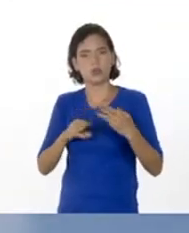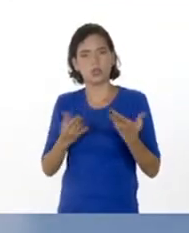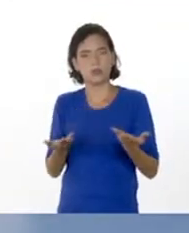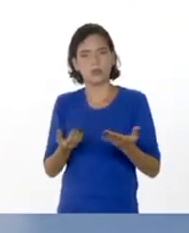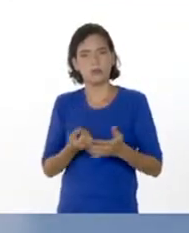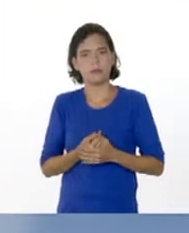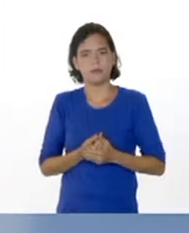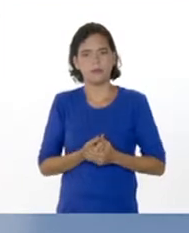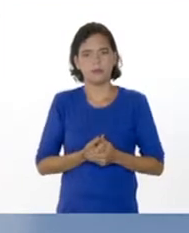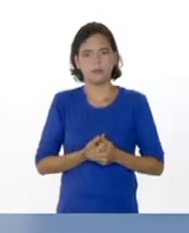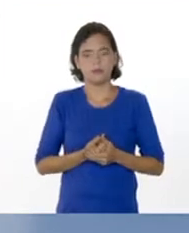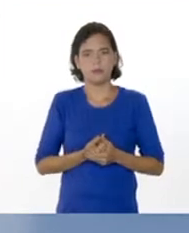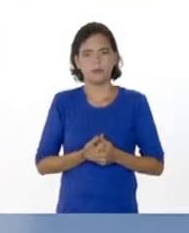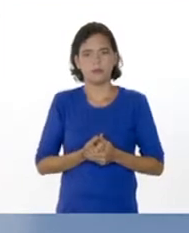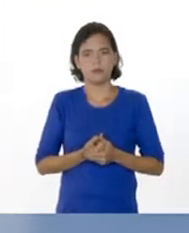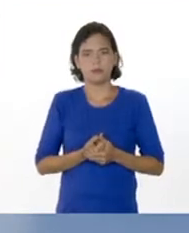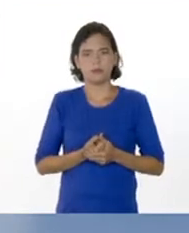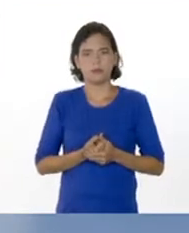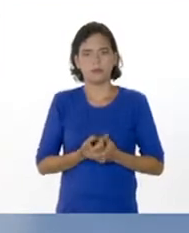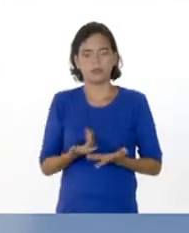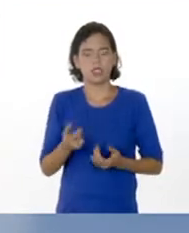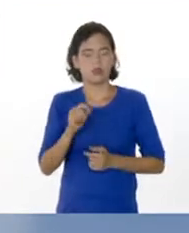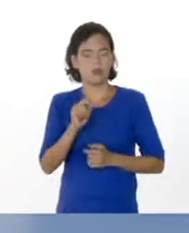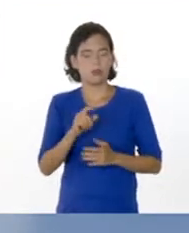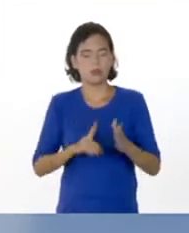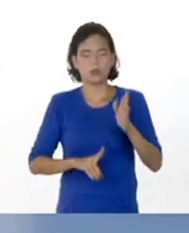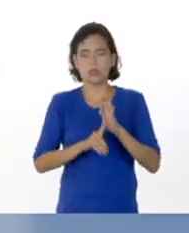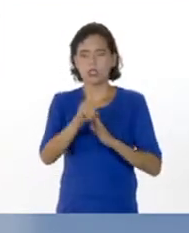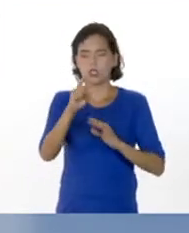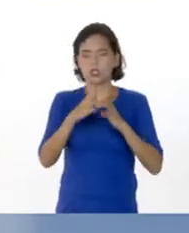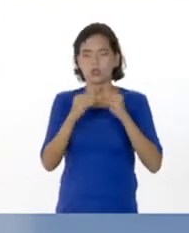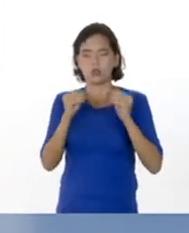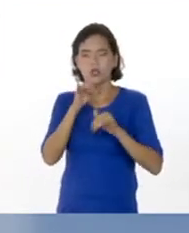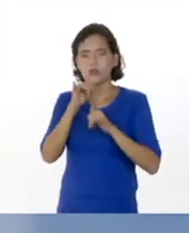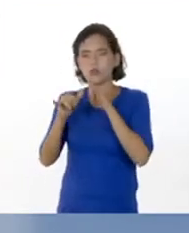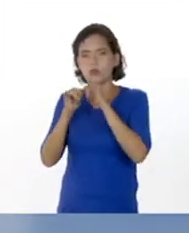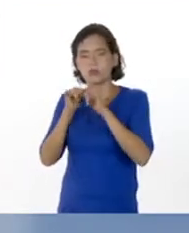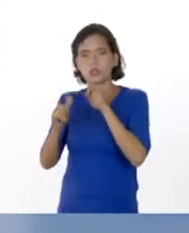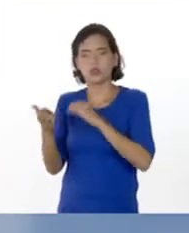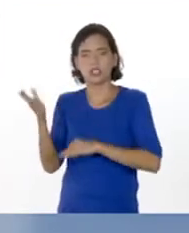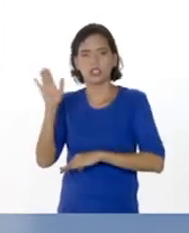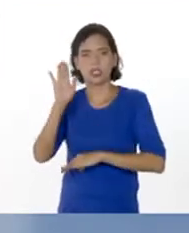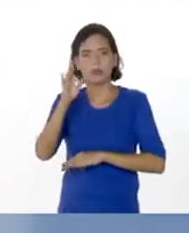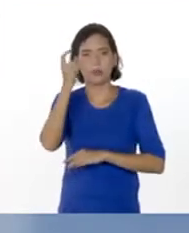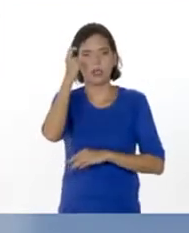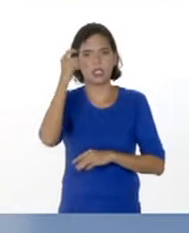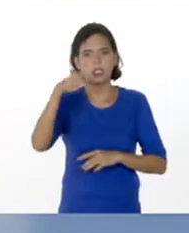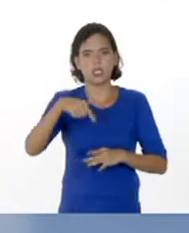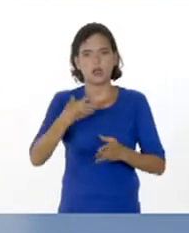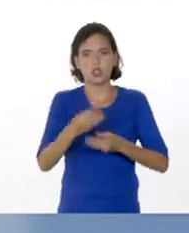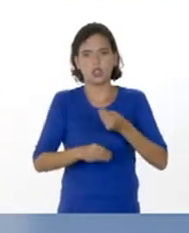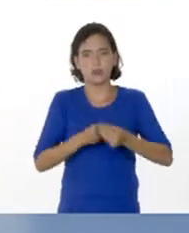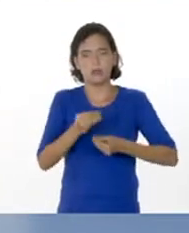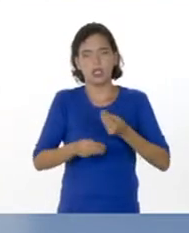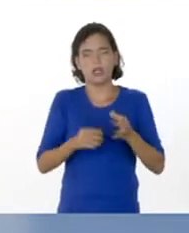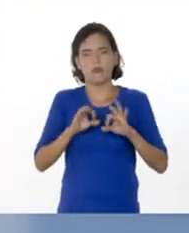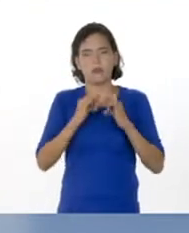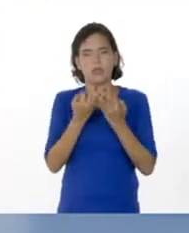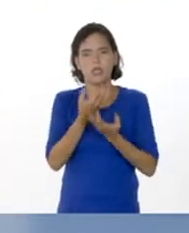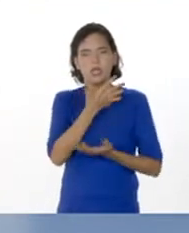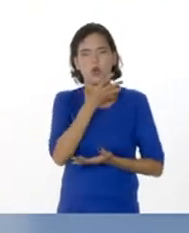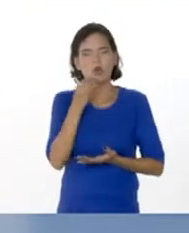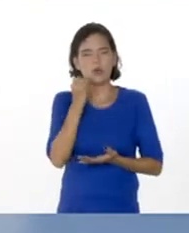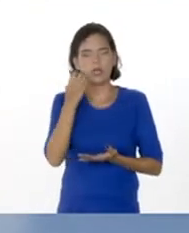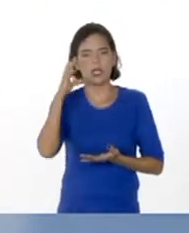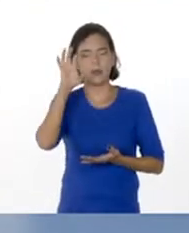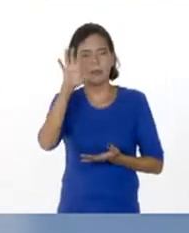César, ¿qué más tenemos? Bueno, Minangeli, llegó el momento de desarrollar todo el contenido que traemos para el día de hoy dedicado a la familia y a los jóvenes de la patria.